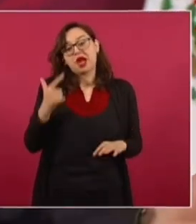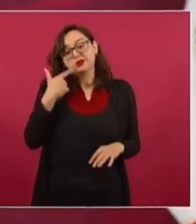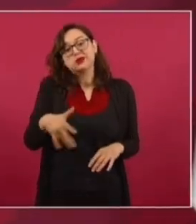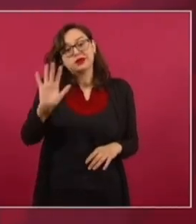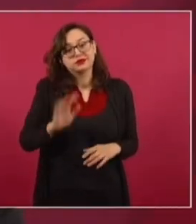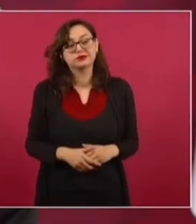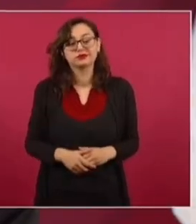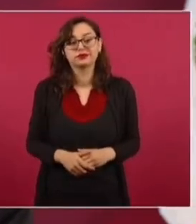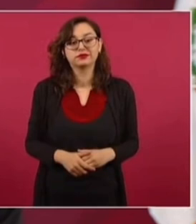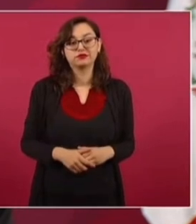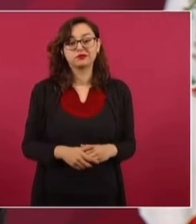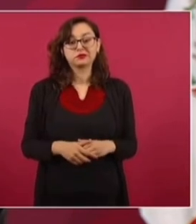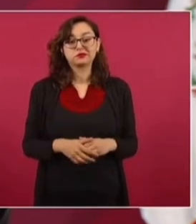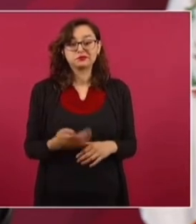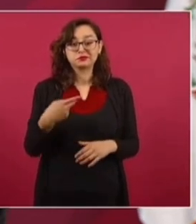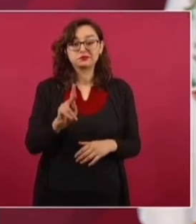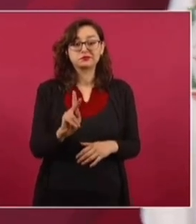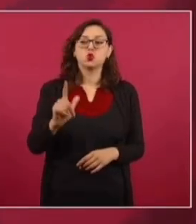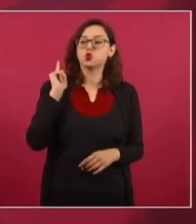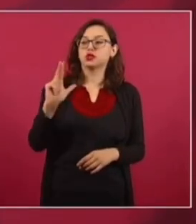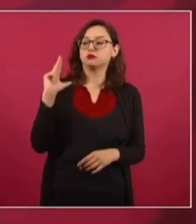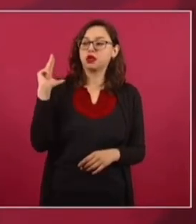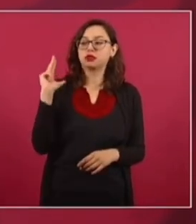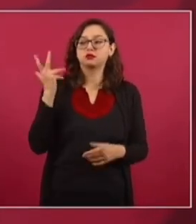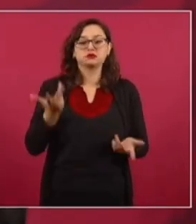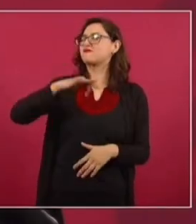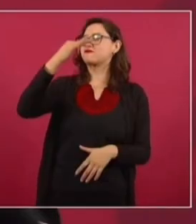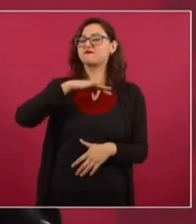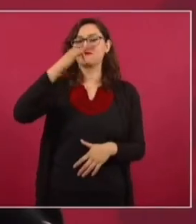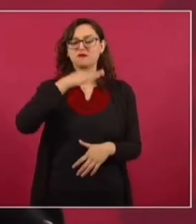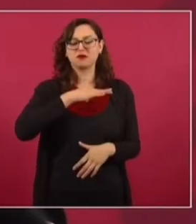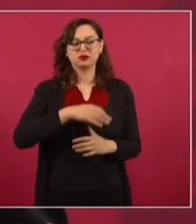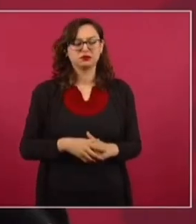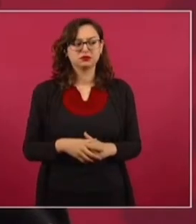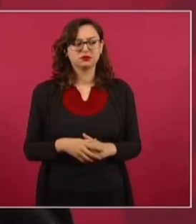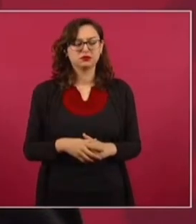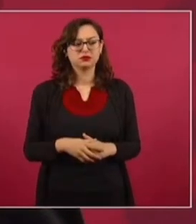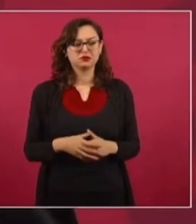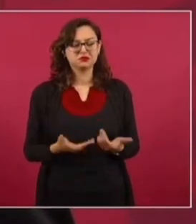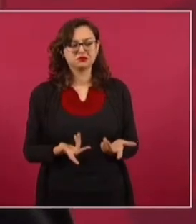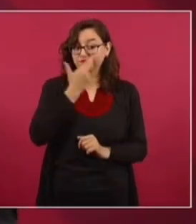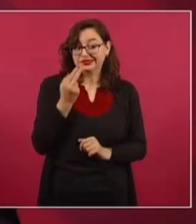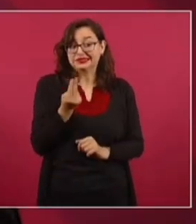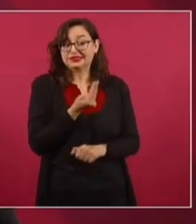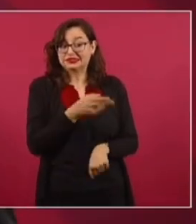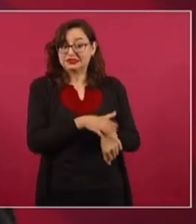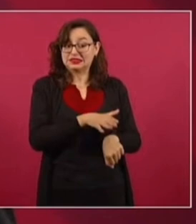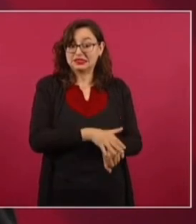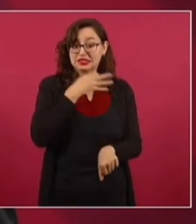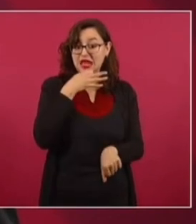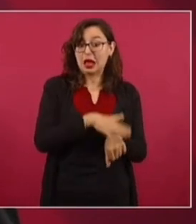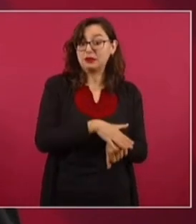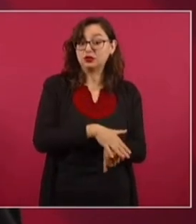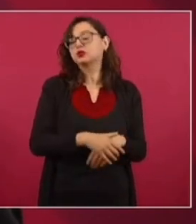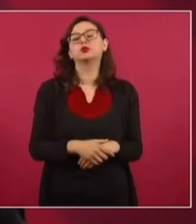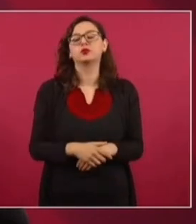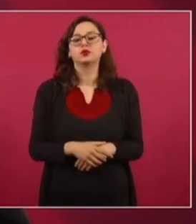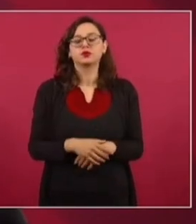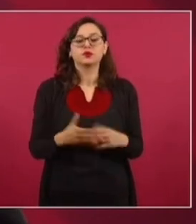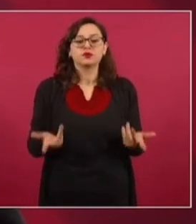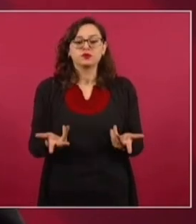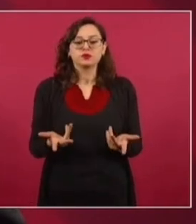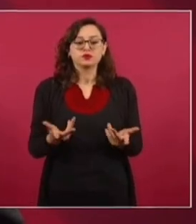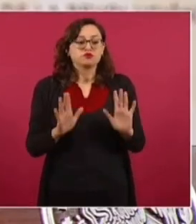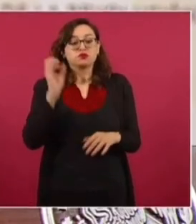todavía, hasta el lunes, salen a festejar los resultados del domingo. Y nosotros siempre vamos a